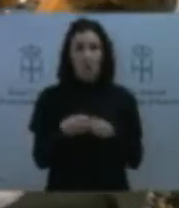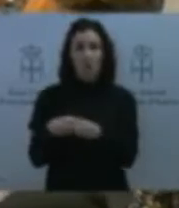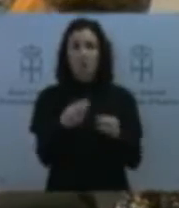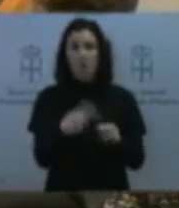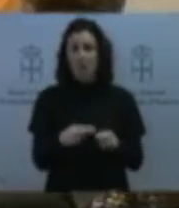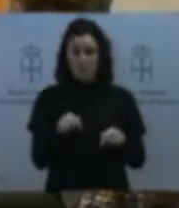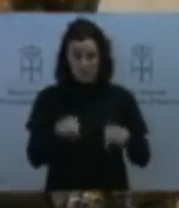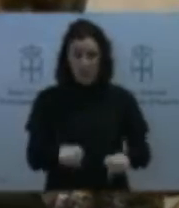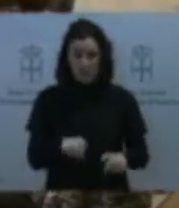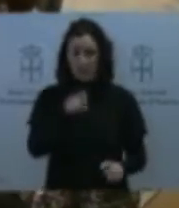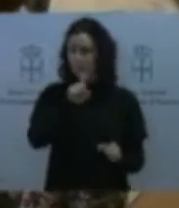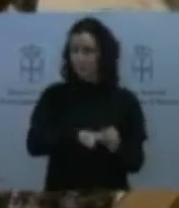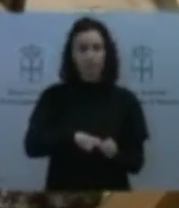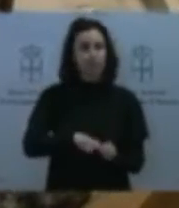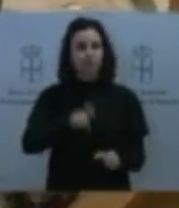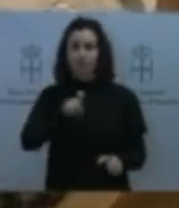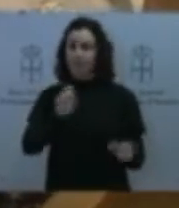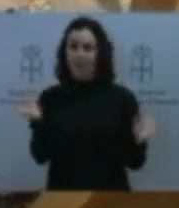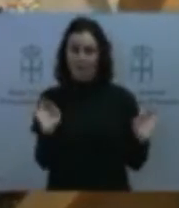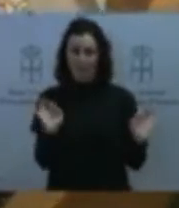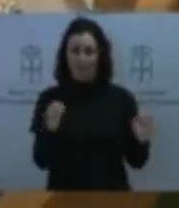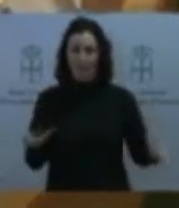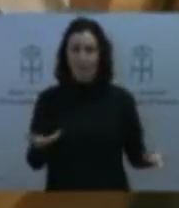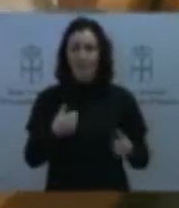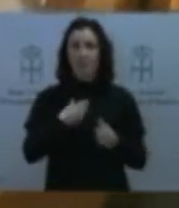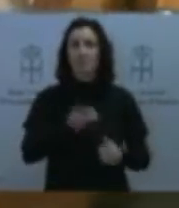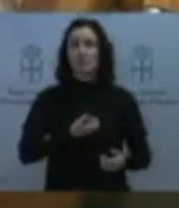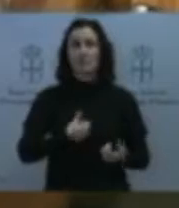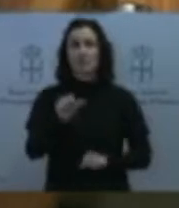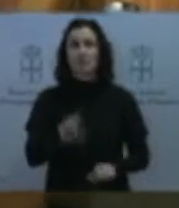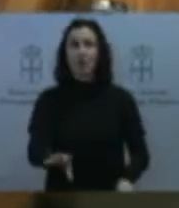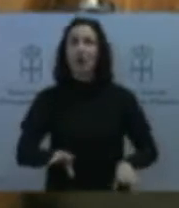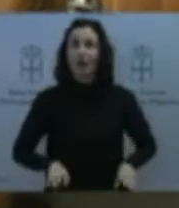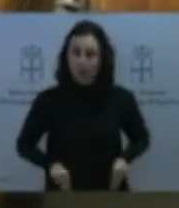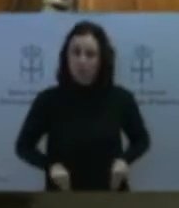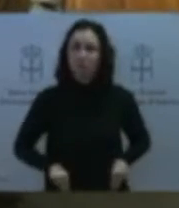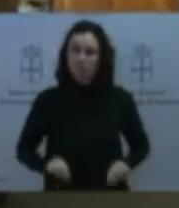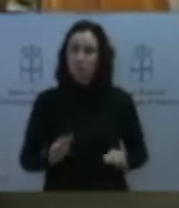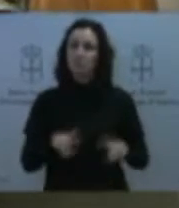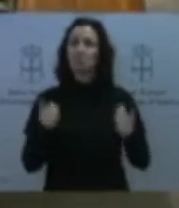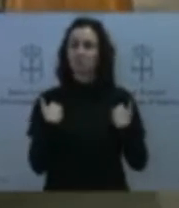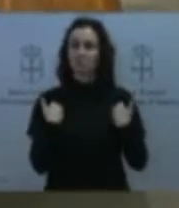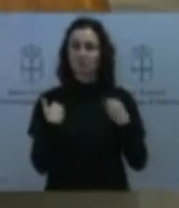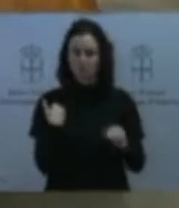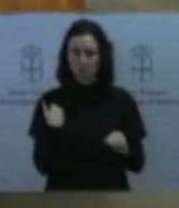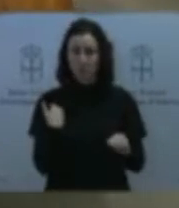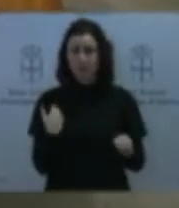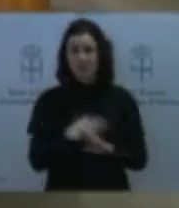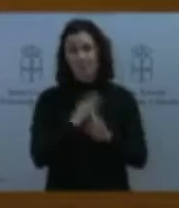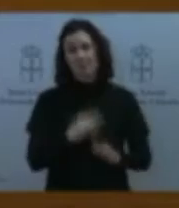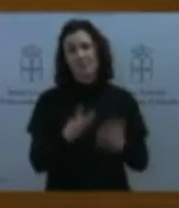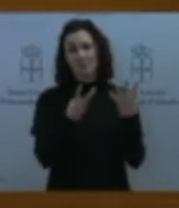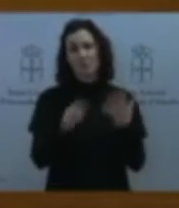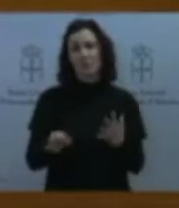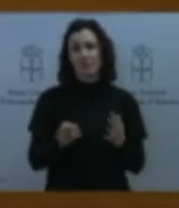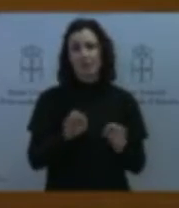asume el reto de participación y, finalmente, más de 80 organizaciones sociales participan en lo